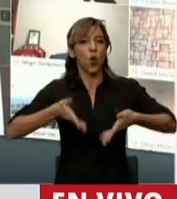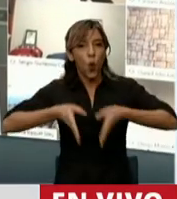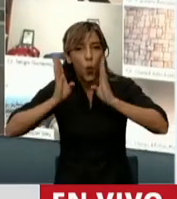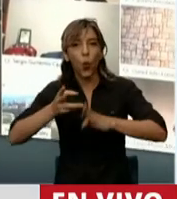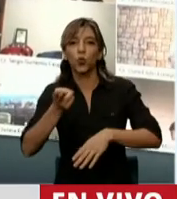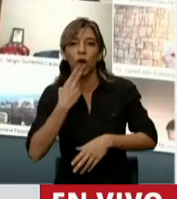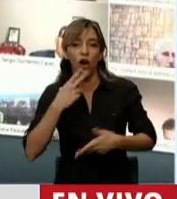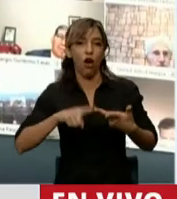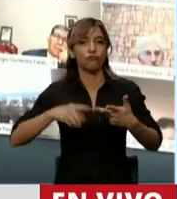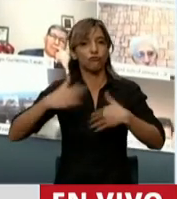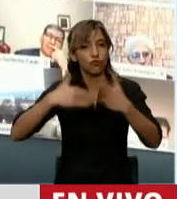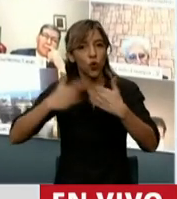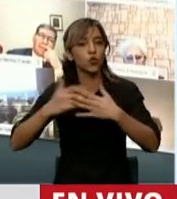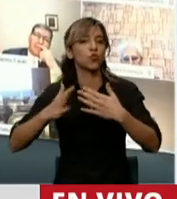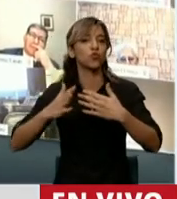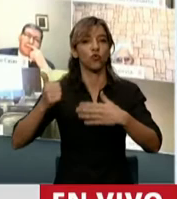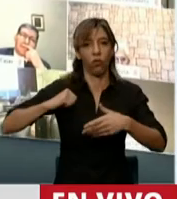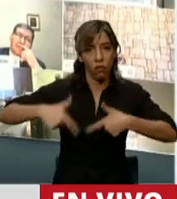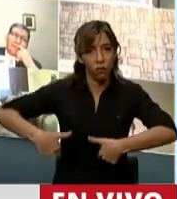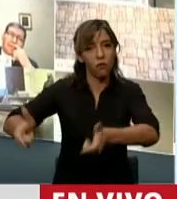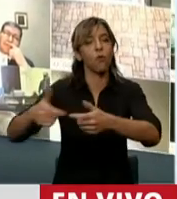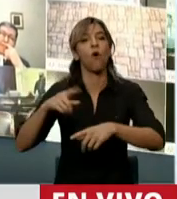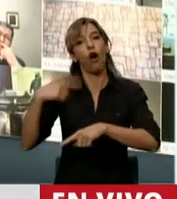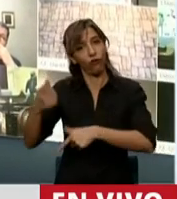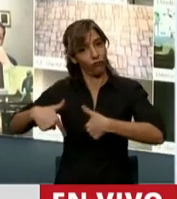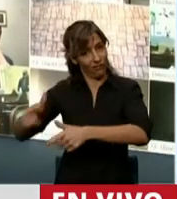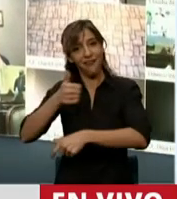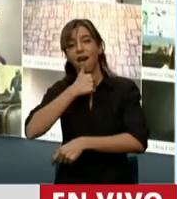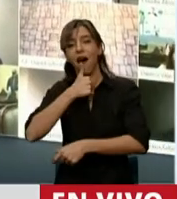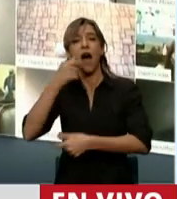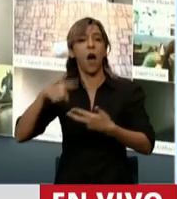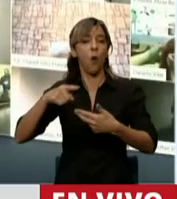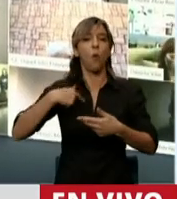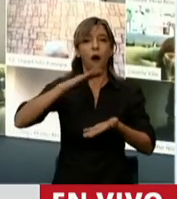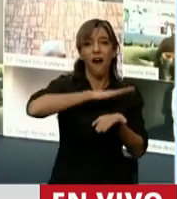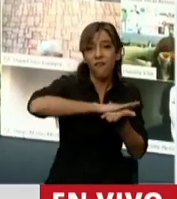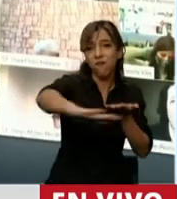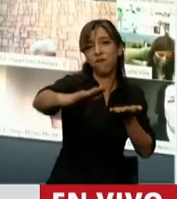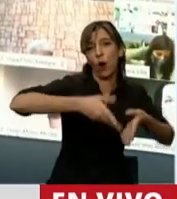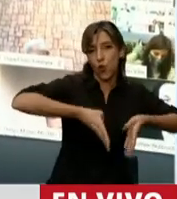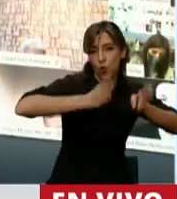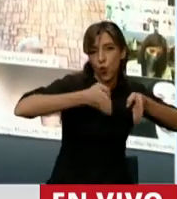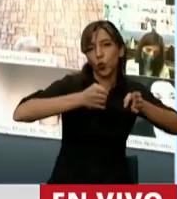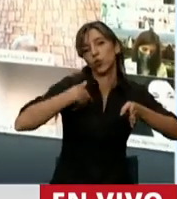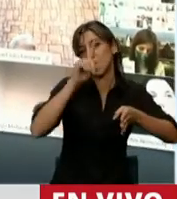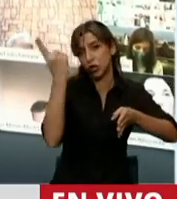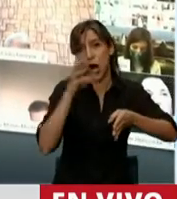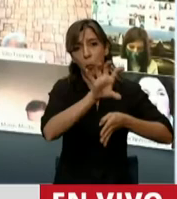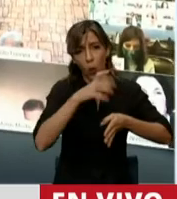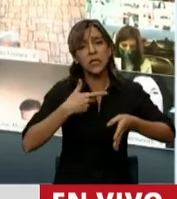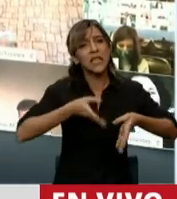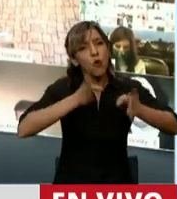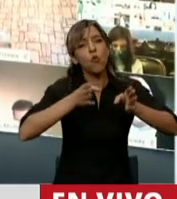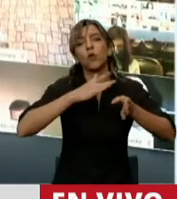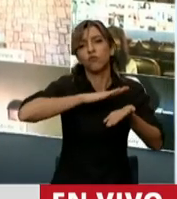obras cloacales, plantas potabilizadoras de agua, asfalto en diferentes rutas provinciales y nacionales, viene